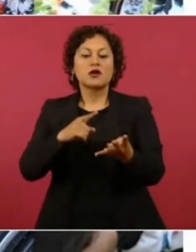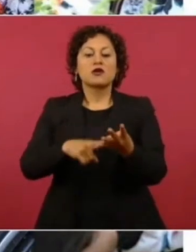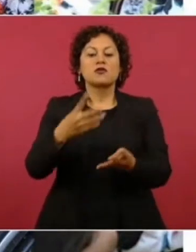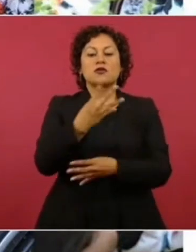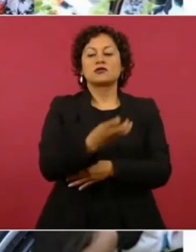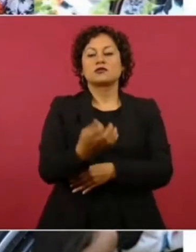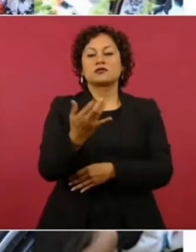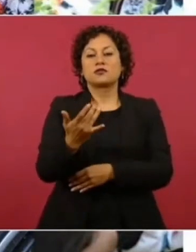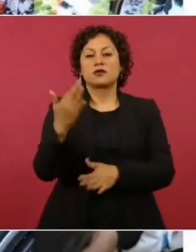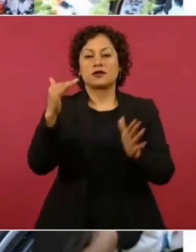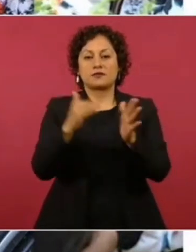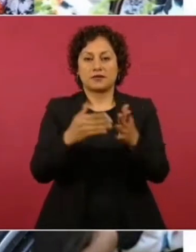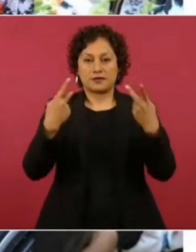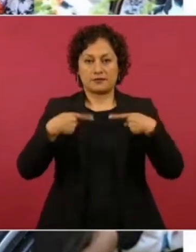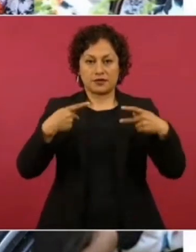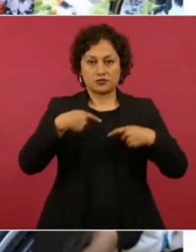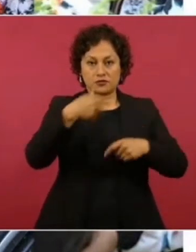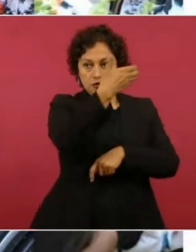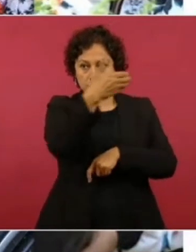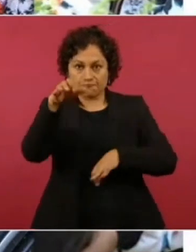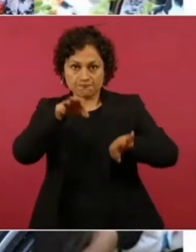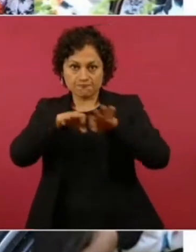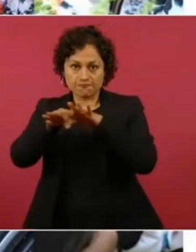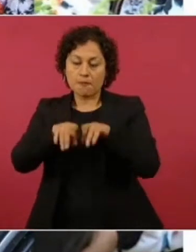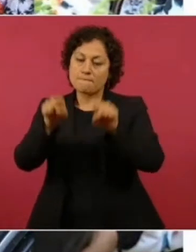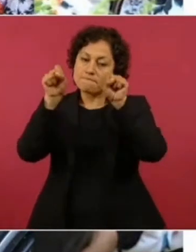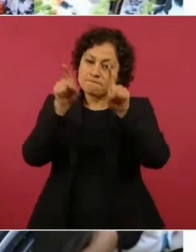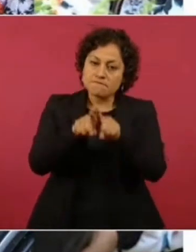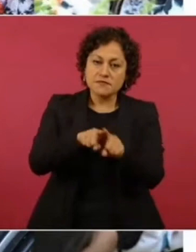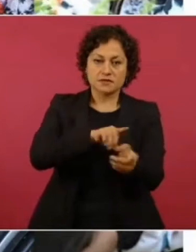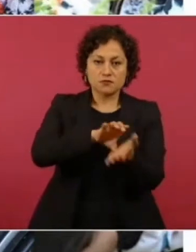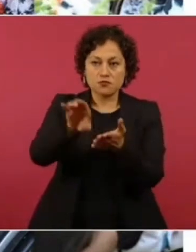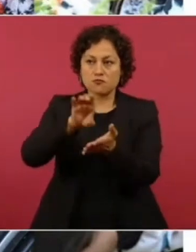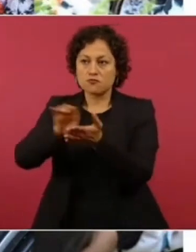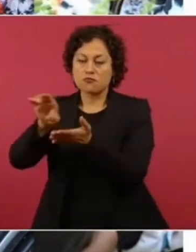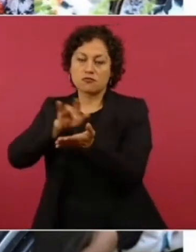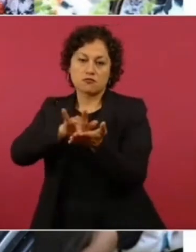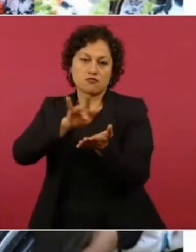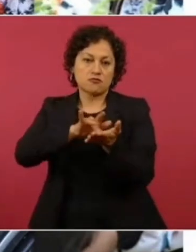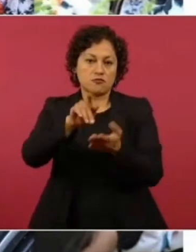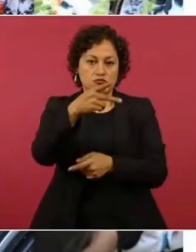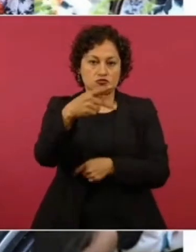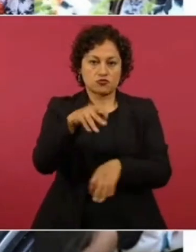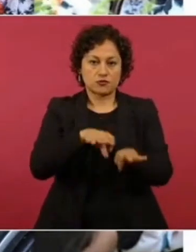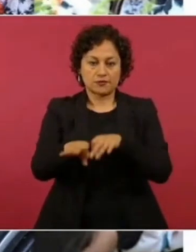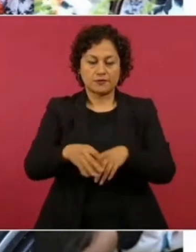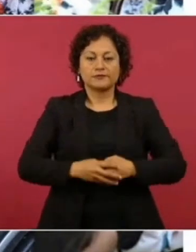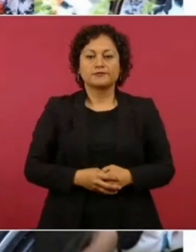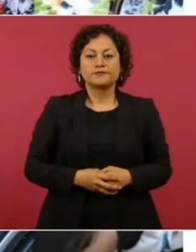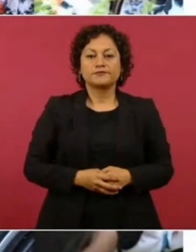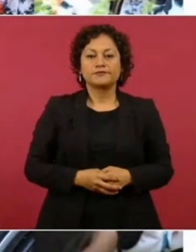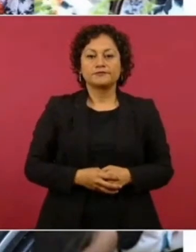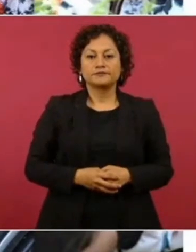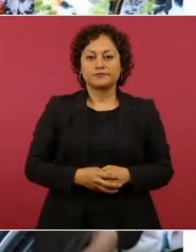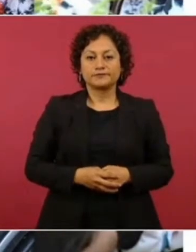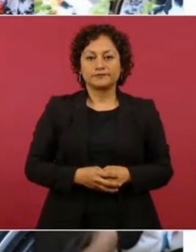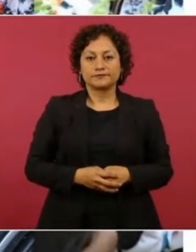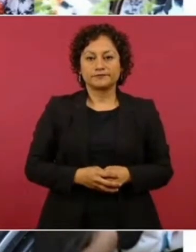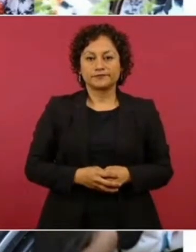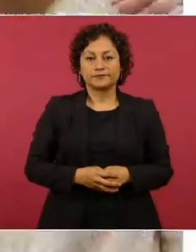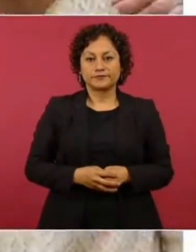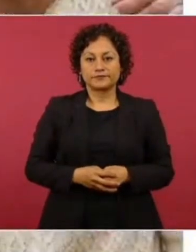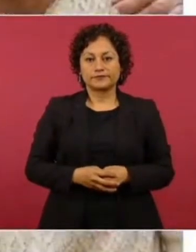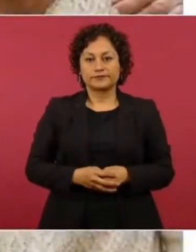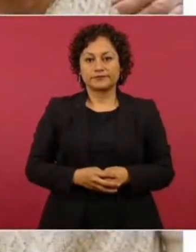mil sembradores y sembradoras también van a recibir el pago por su jornal en este mes. Adelante. La